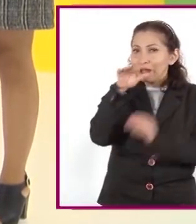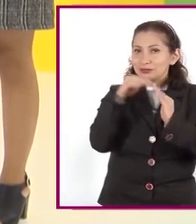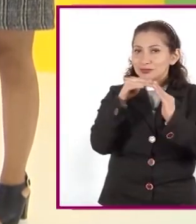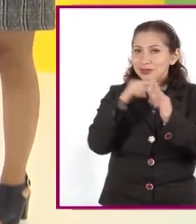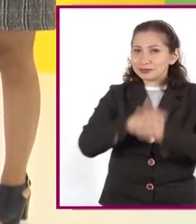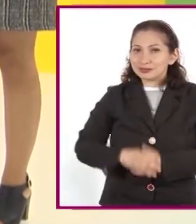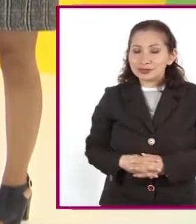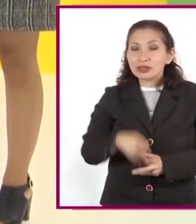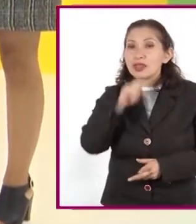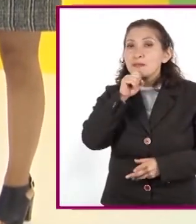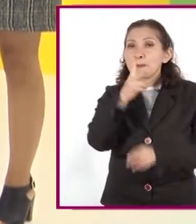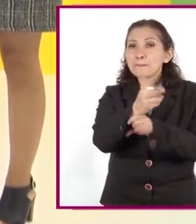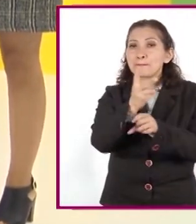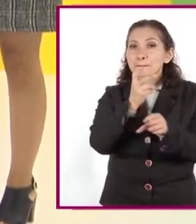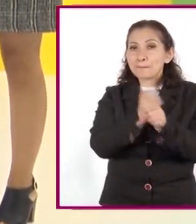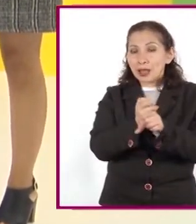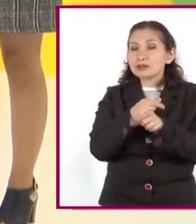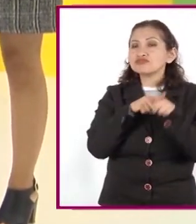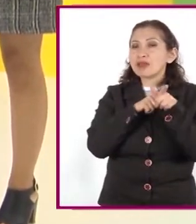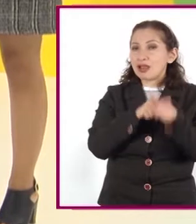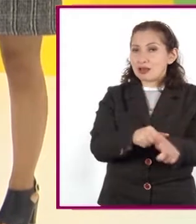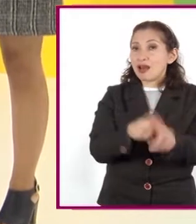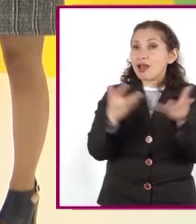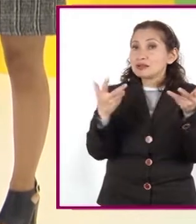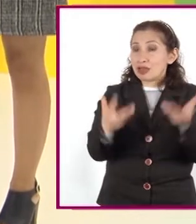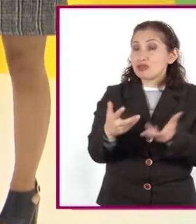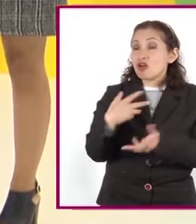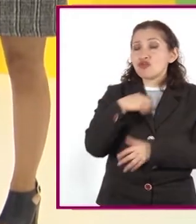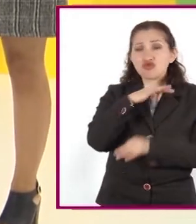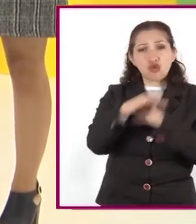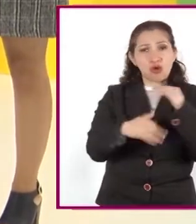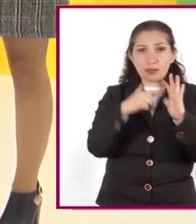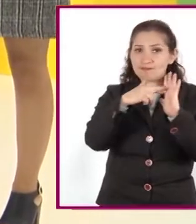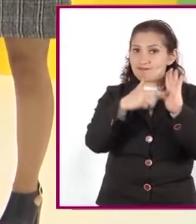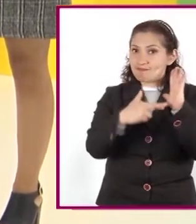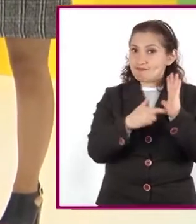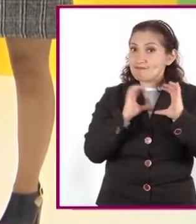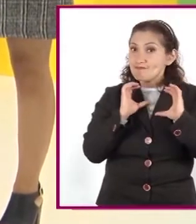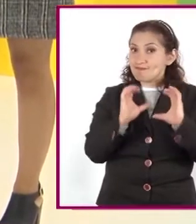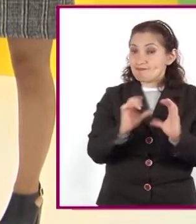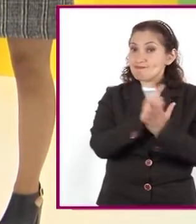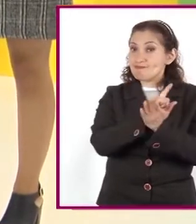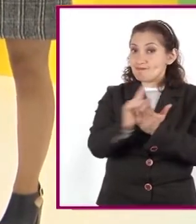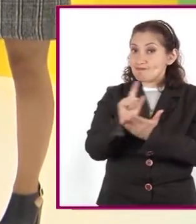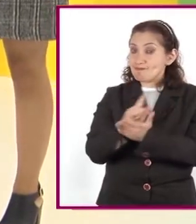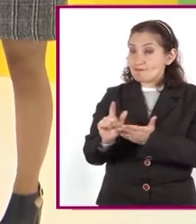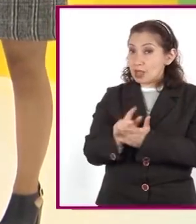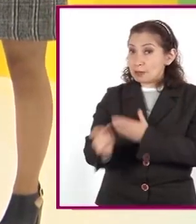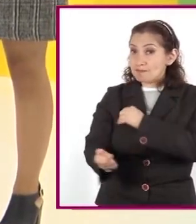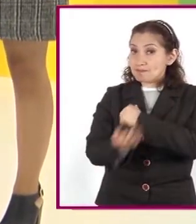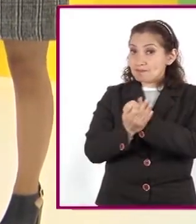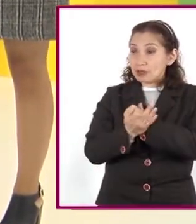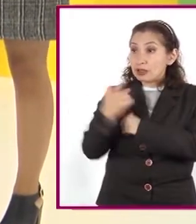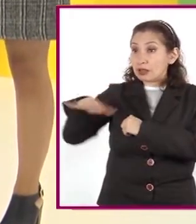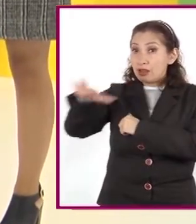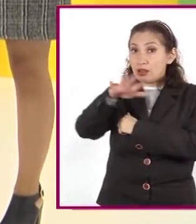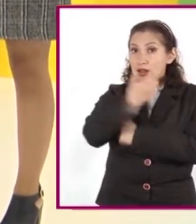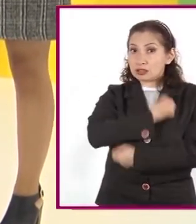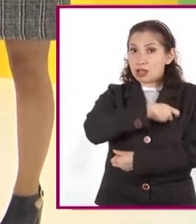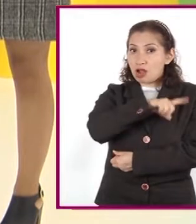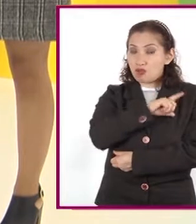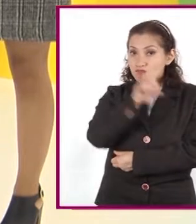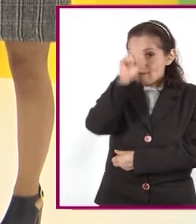hogares y les invito a seguir llevando a cabo todas las medidas de higiene y seguridad que el sector de salud nos